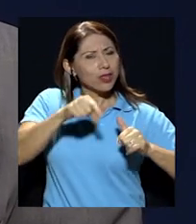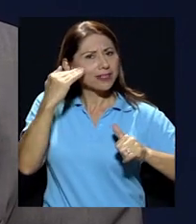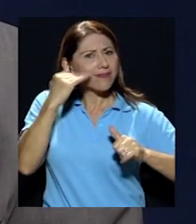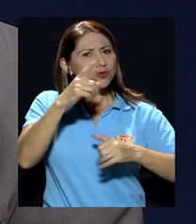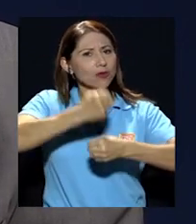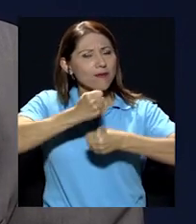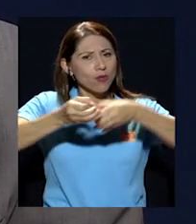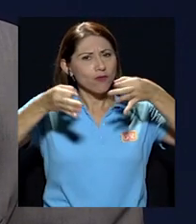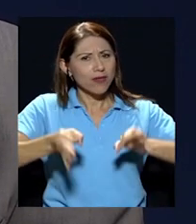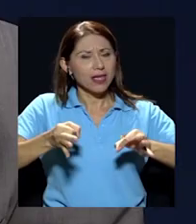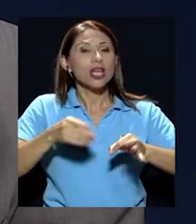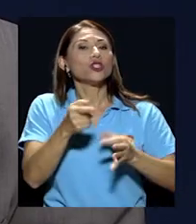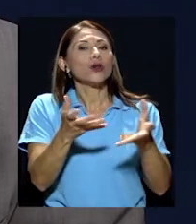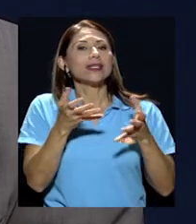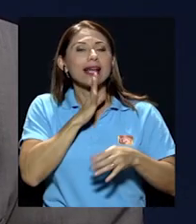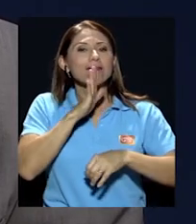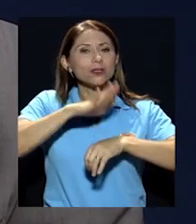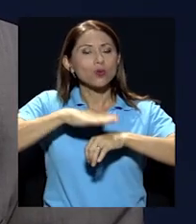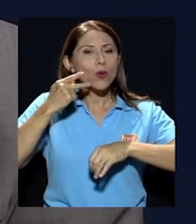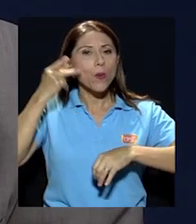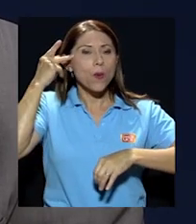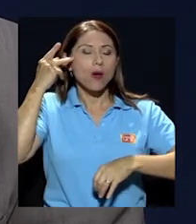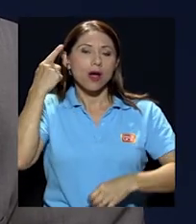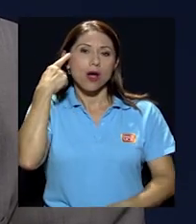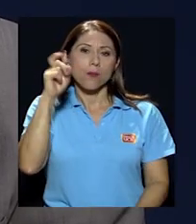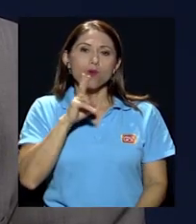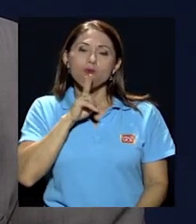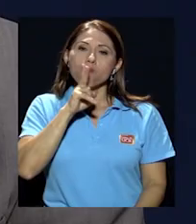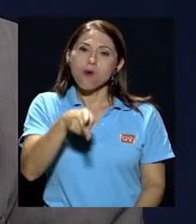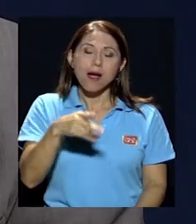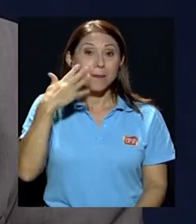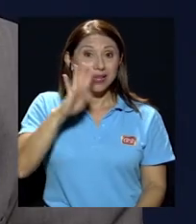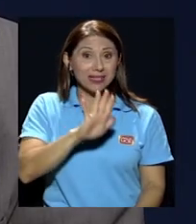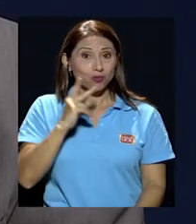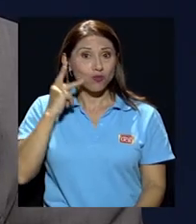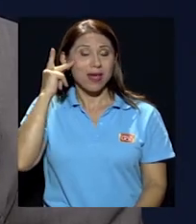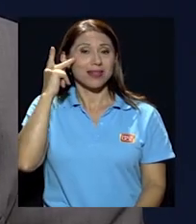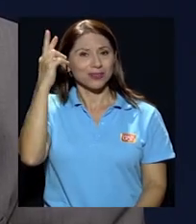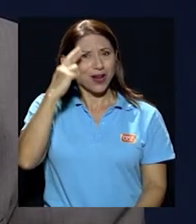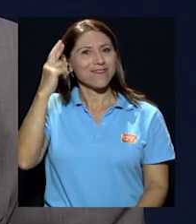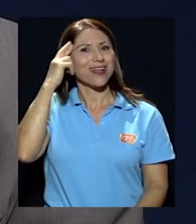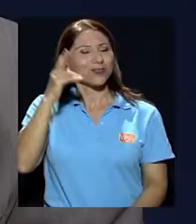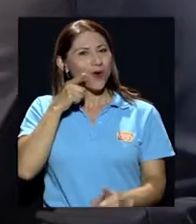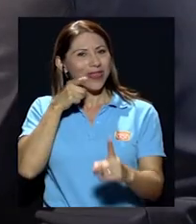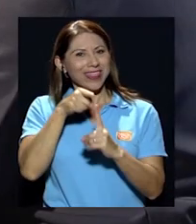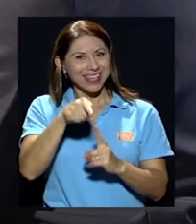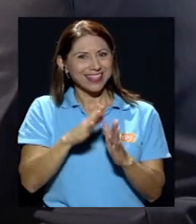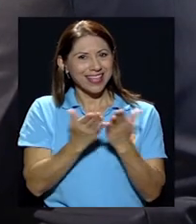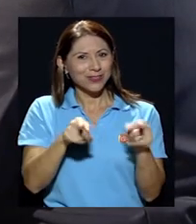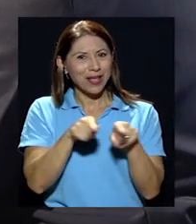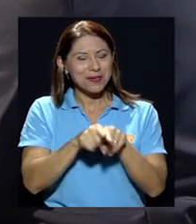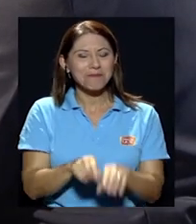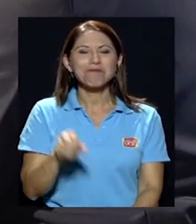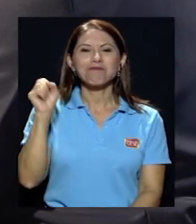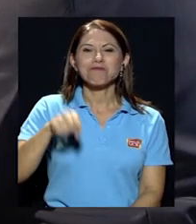Quisiera que haga alusión a sus padres, porque en realidad parece que ellos son la razón de ser de ese texto también. Sí, mi